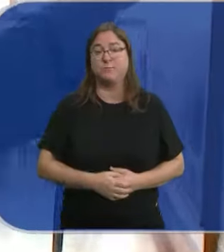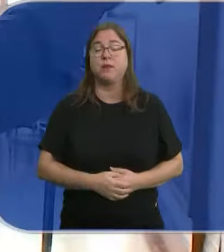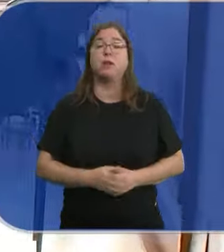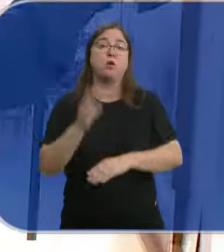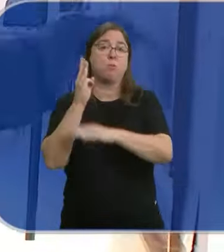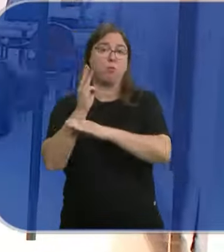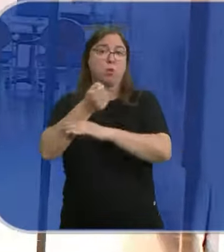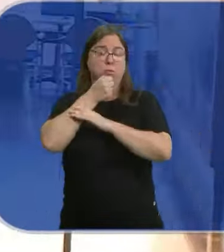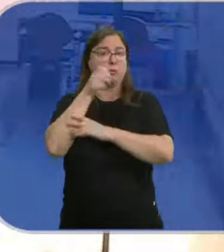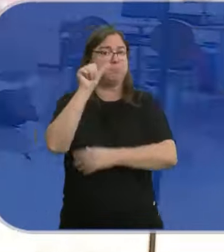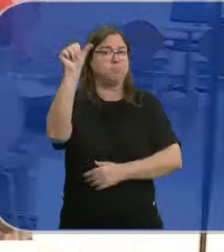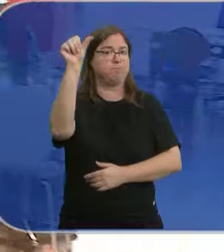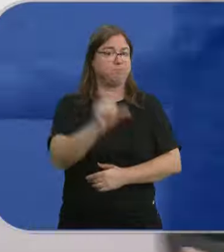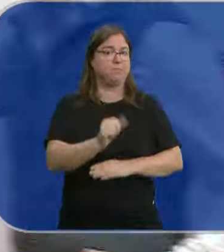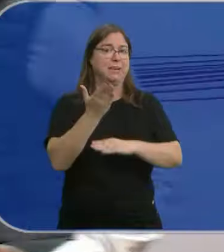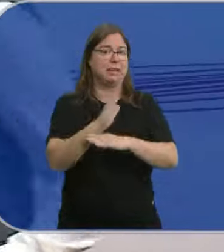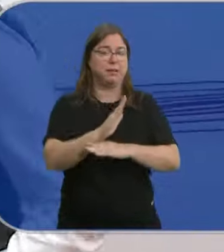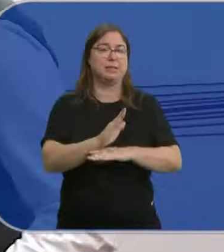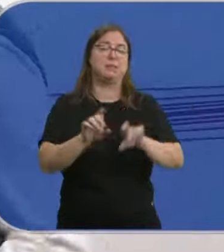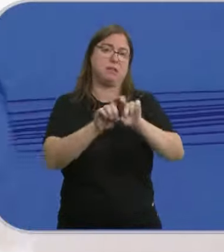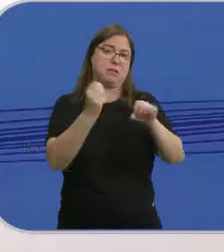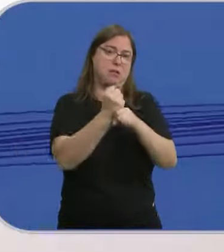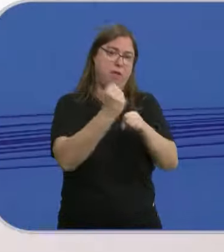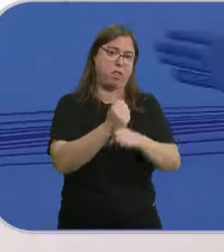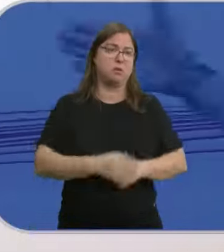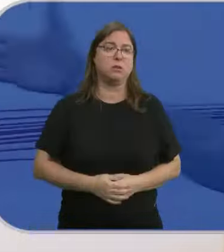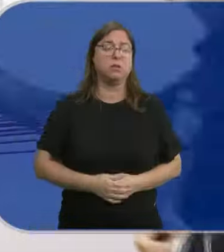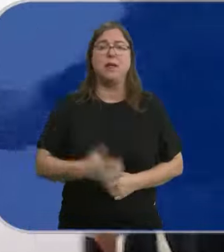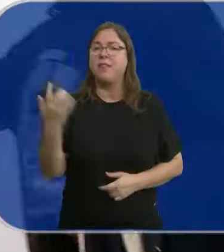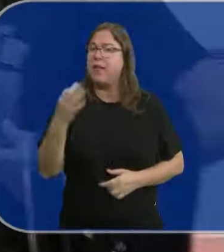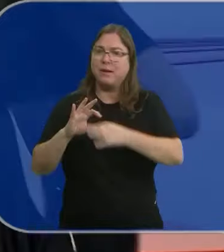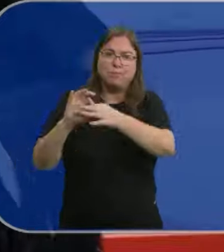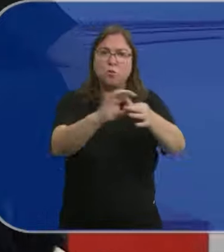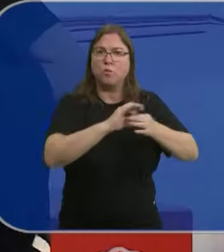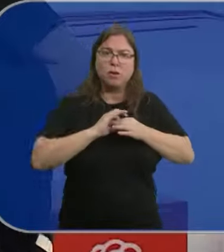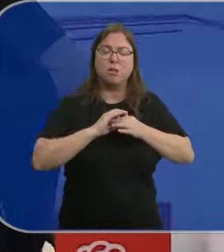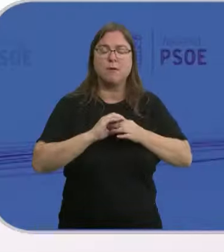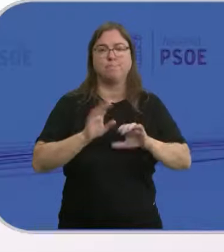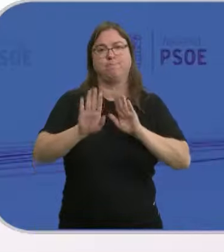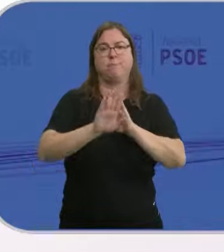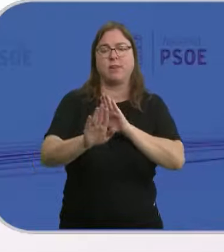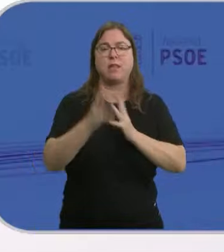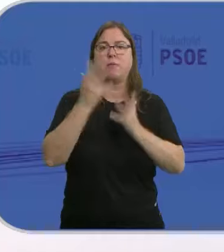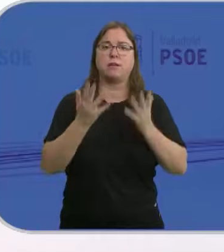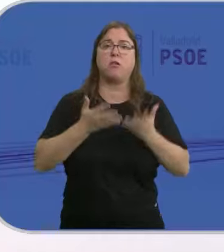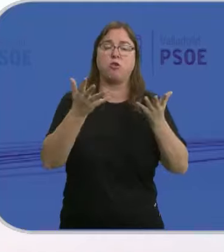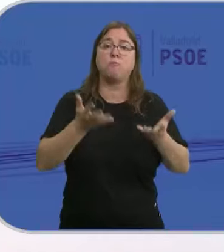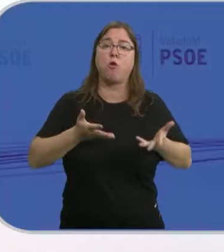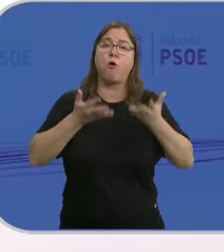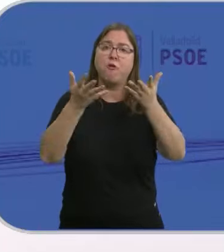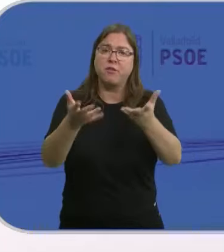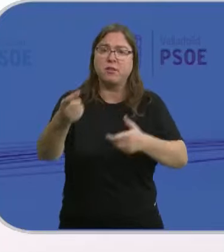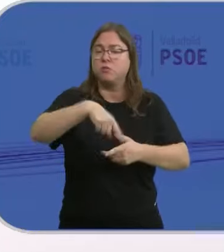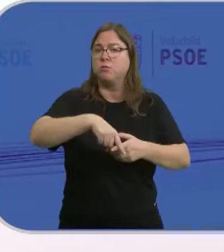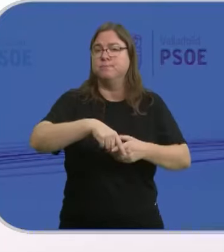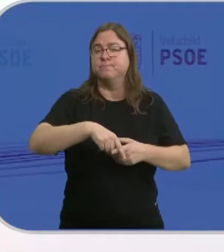Procuradores socialistas también han escuchado hoy a los representantes de los trabajadores. Cerrar filas en torno a la Administración autonómica y poner a disposición de los trabajadores